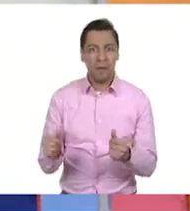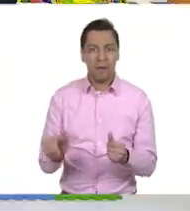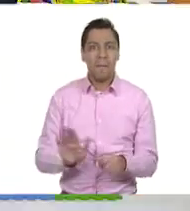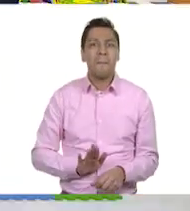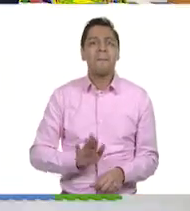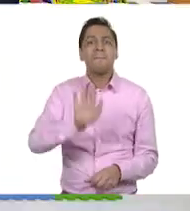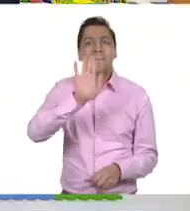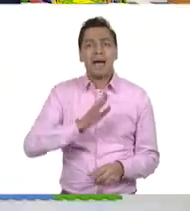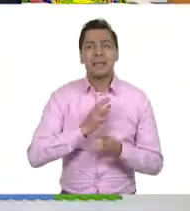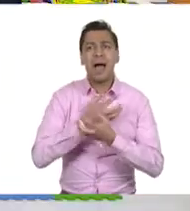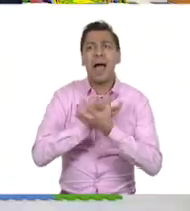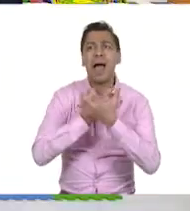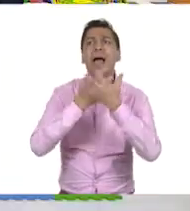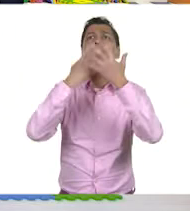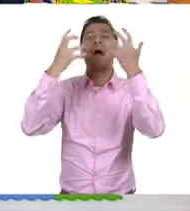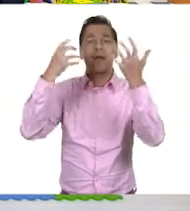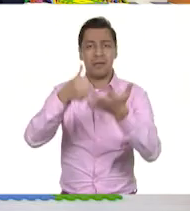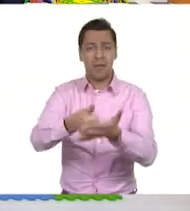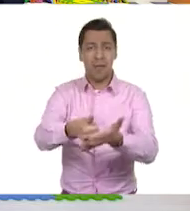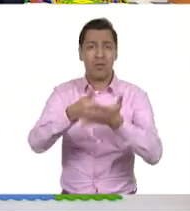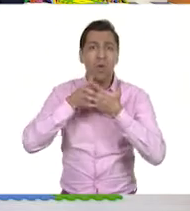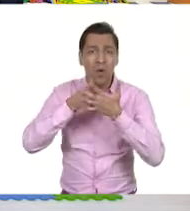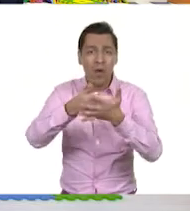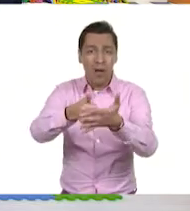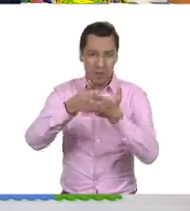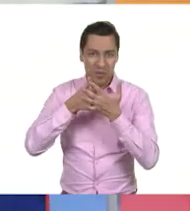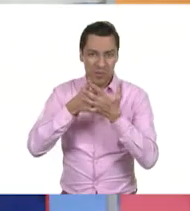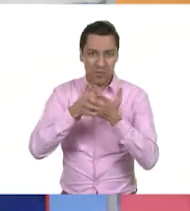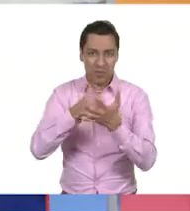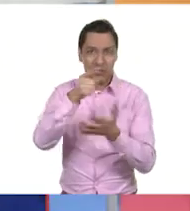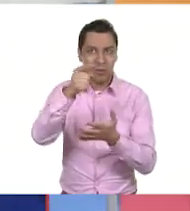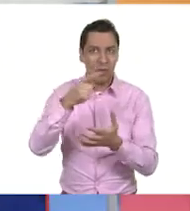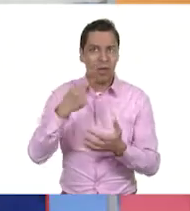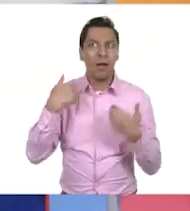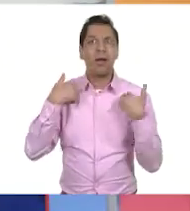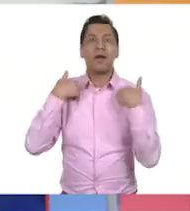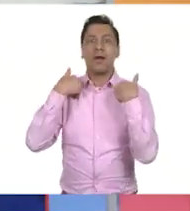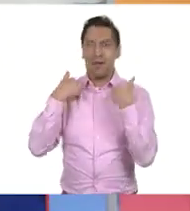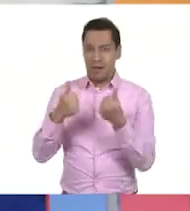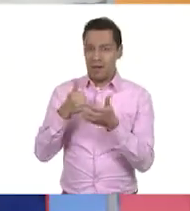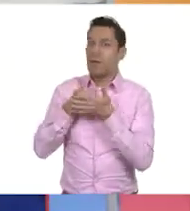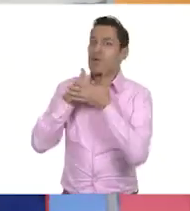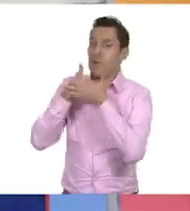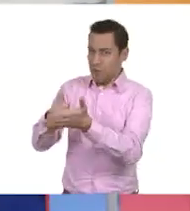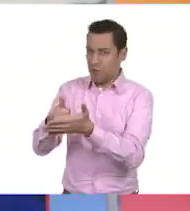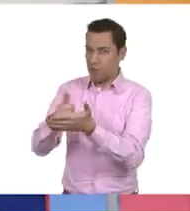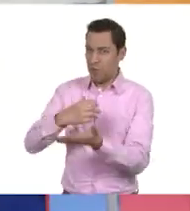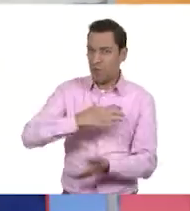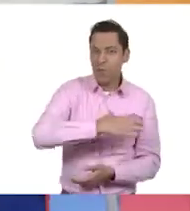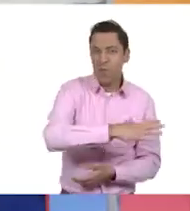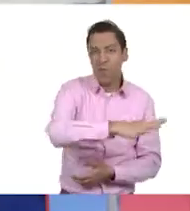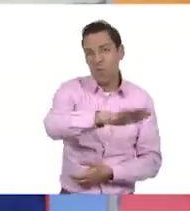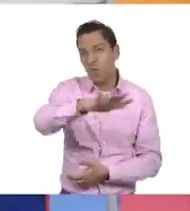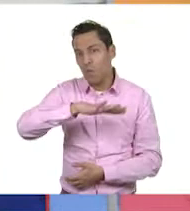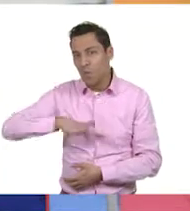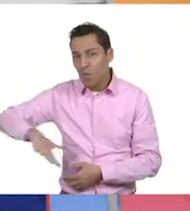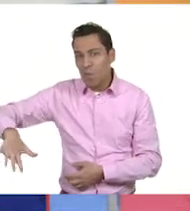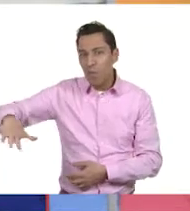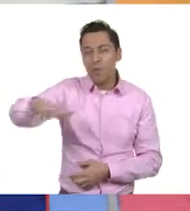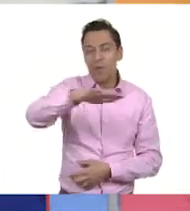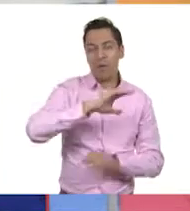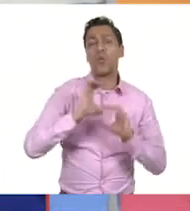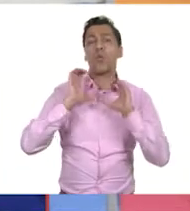de acuerdo. Y por ejemplo, ya que vimos este video y sabemos que tal vez hay que disminuir algunas cosas, Lo primero para conocer